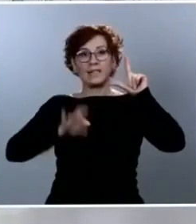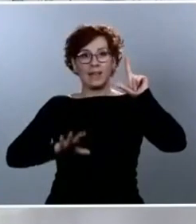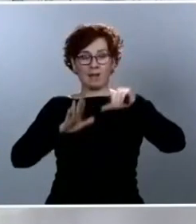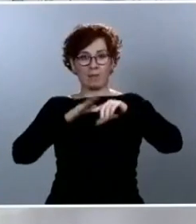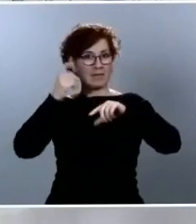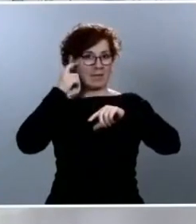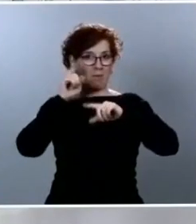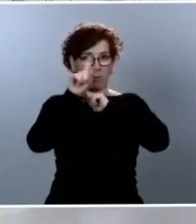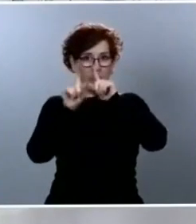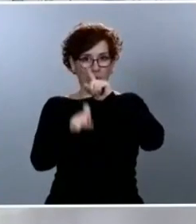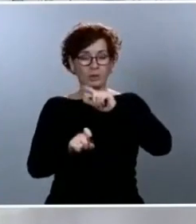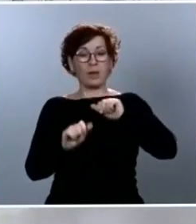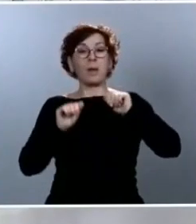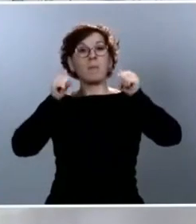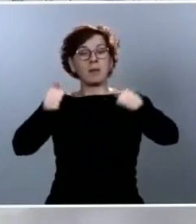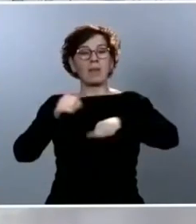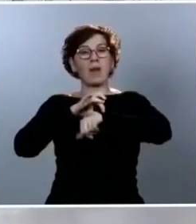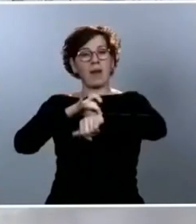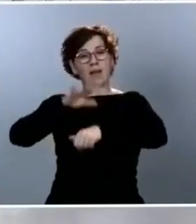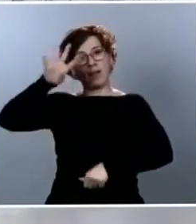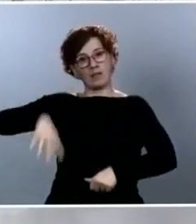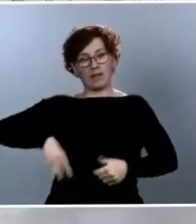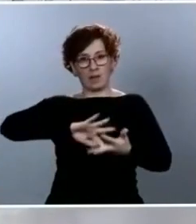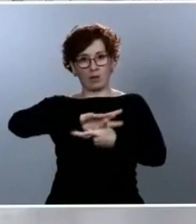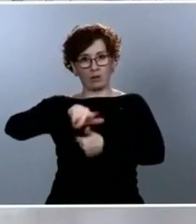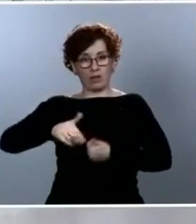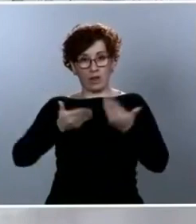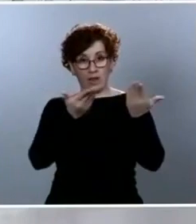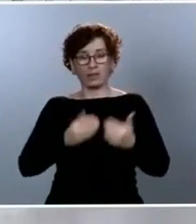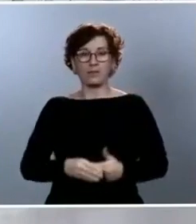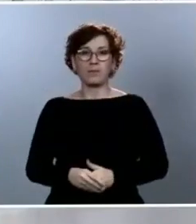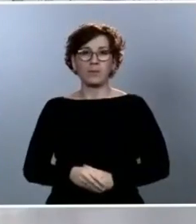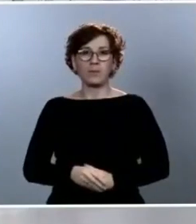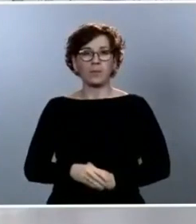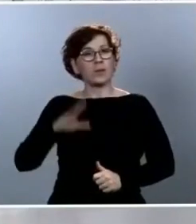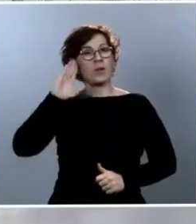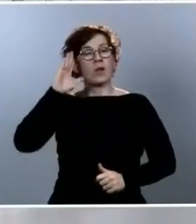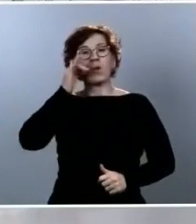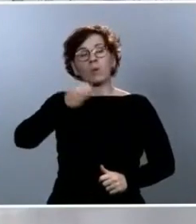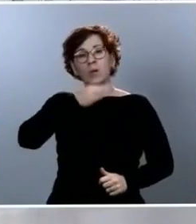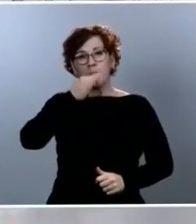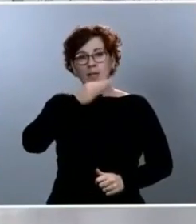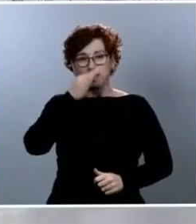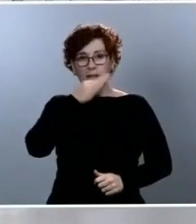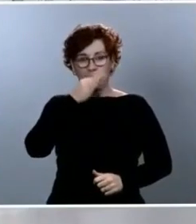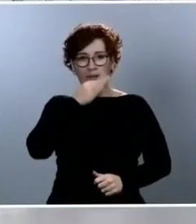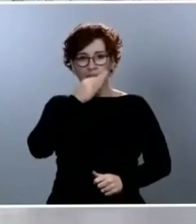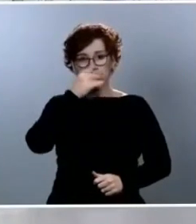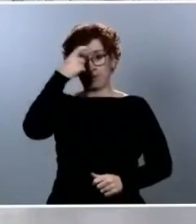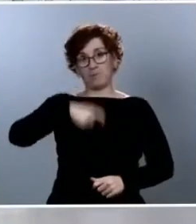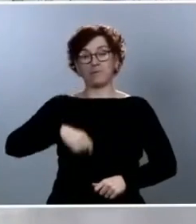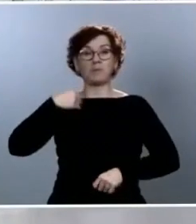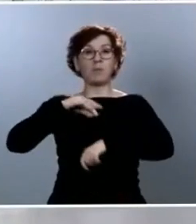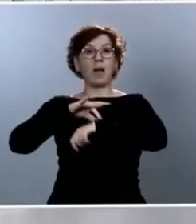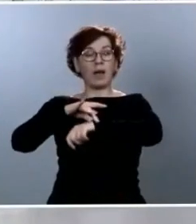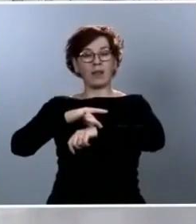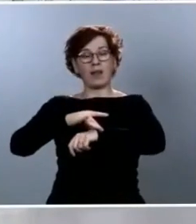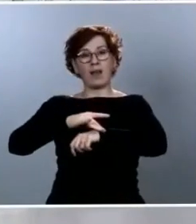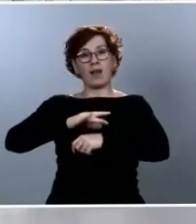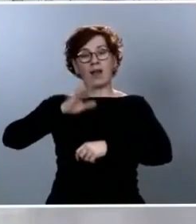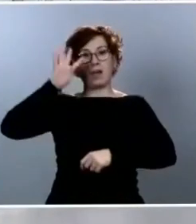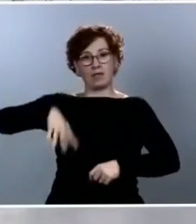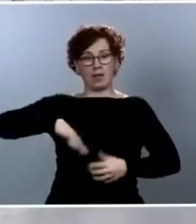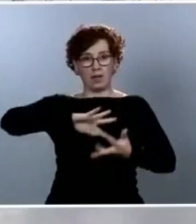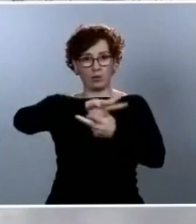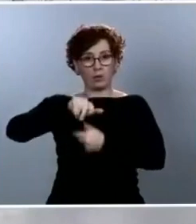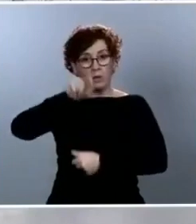Adelante, la Agencia Catalana de Noticias. Buenas tardes, presidente. Soy Roger Vida Cabañas, de la Agencia Catalana de Noticias. Usted siempre ha dicho que es un firme